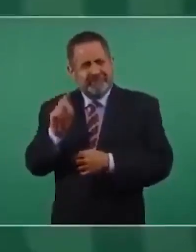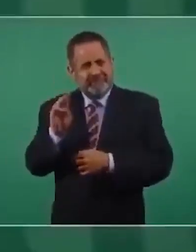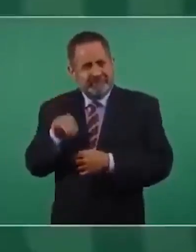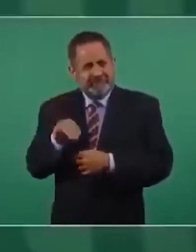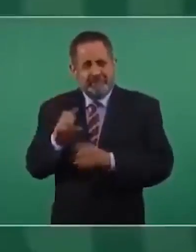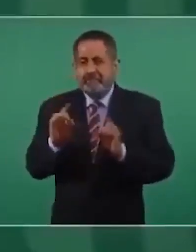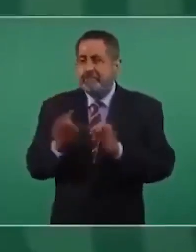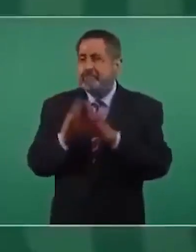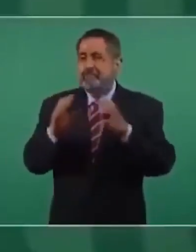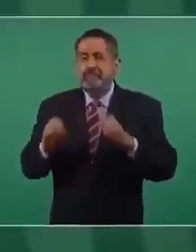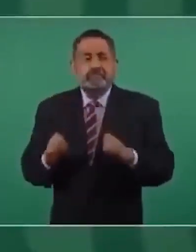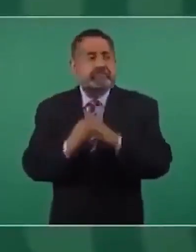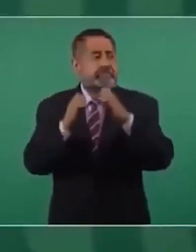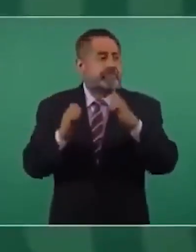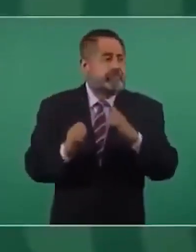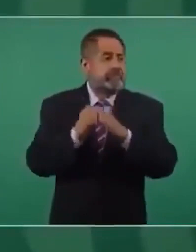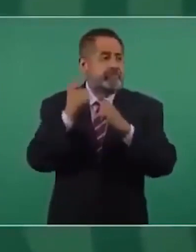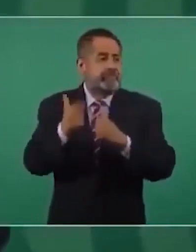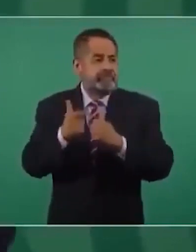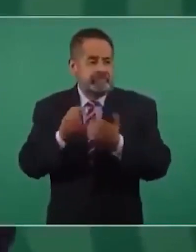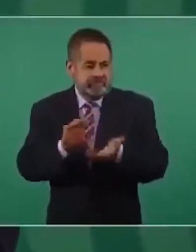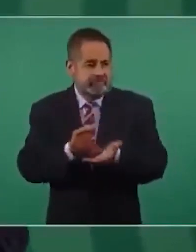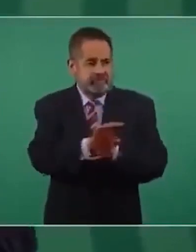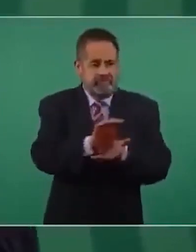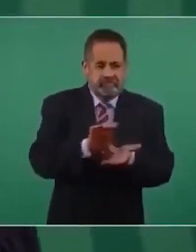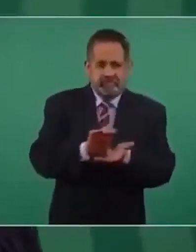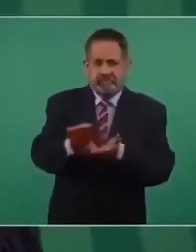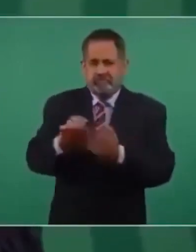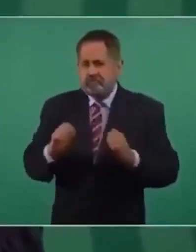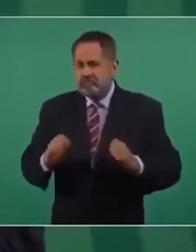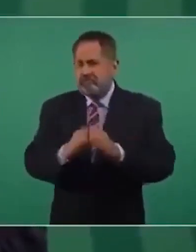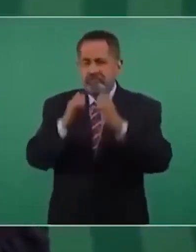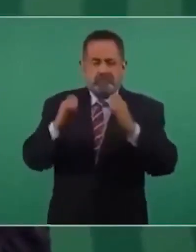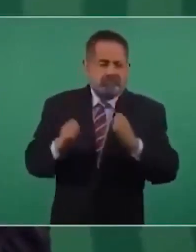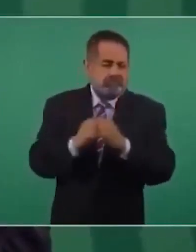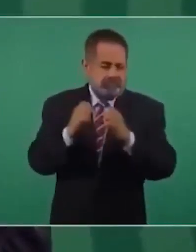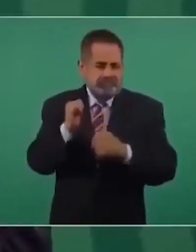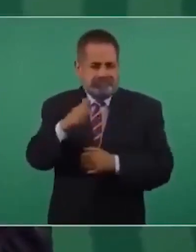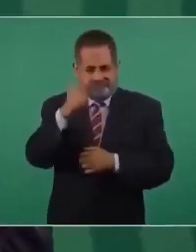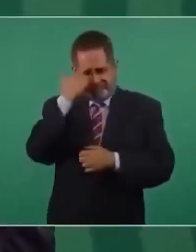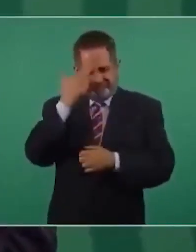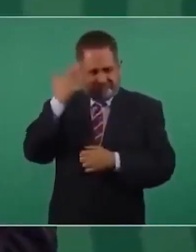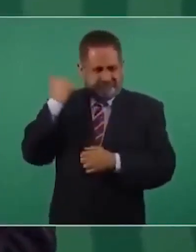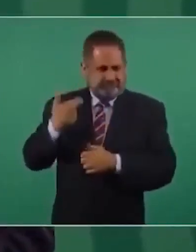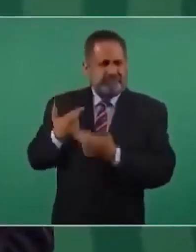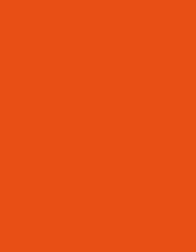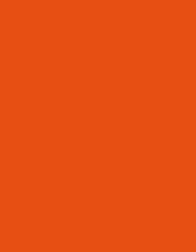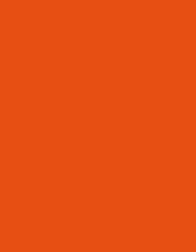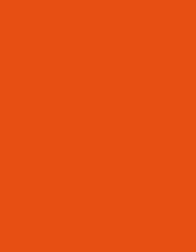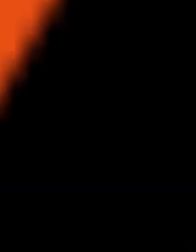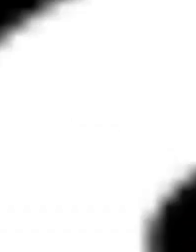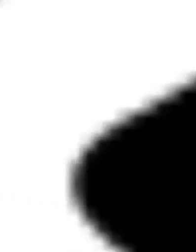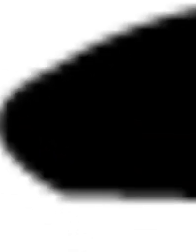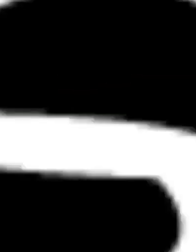riesgos. Para tener recursos en el caso de que se requiriera.